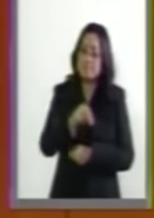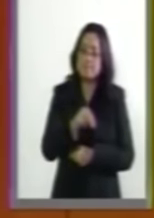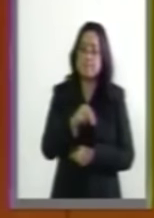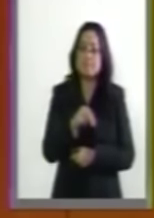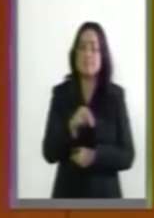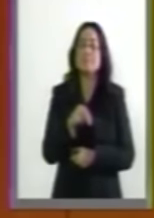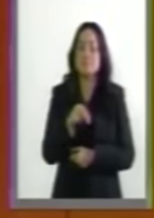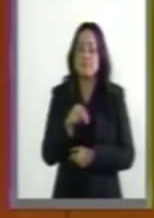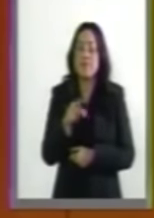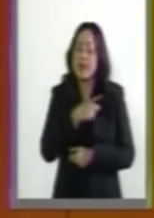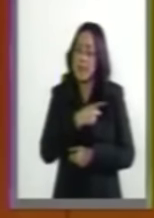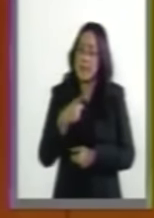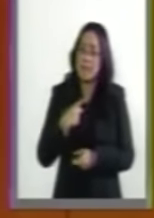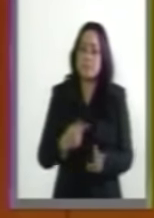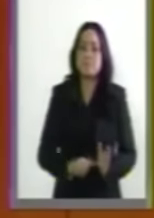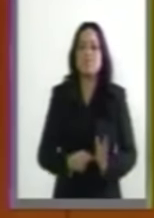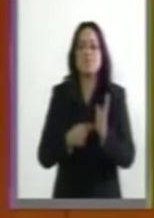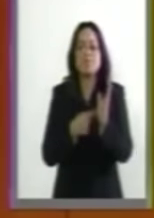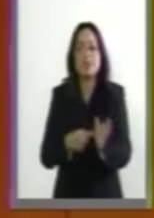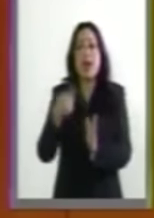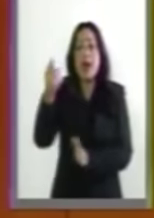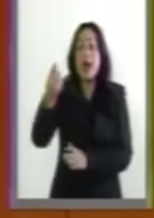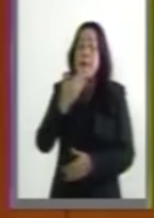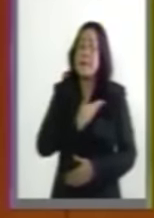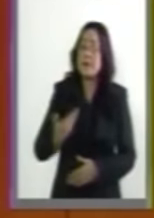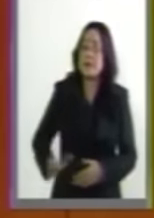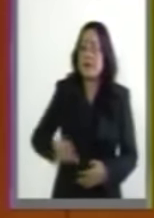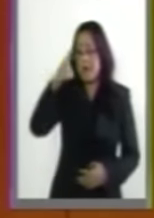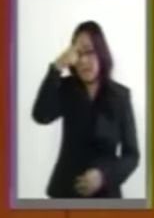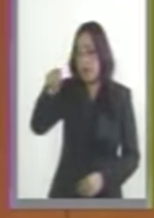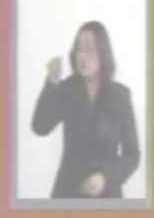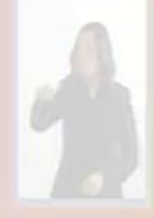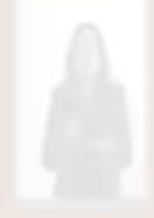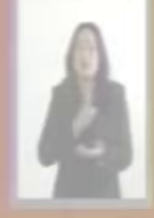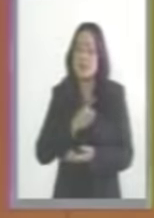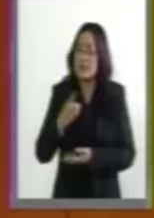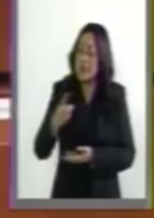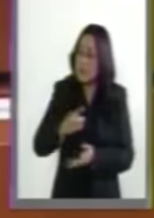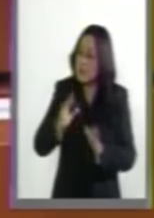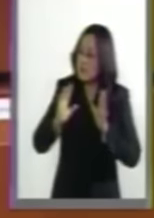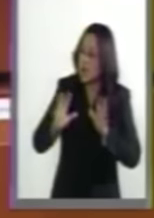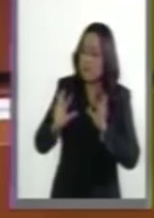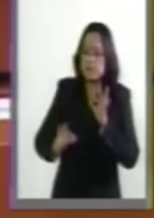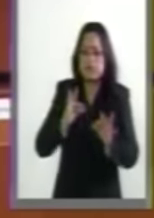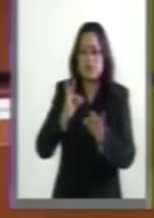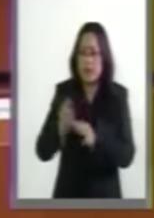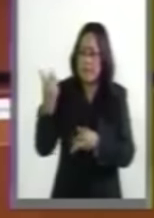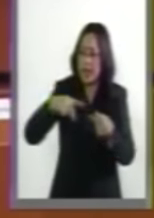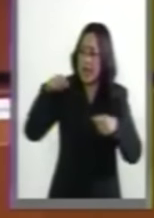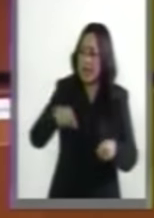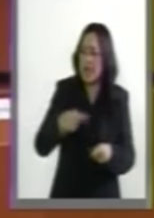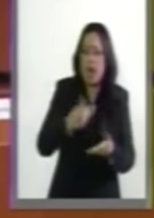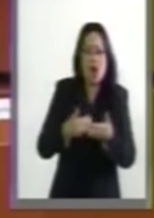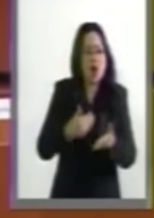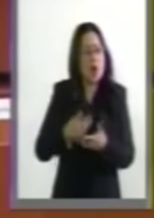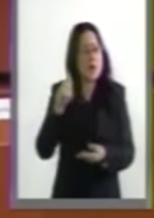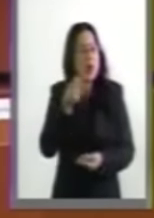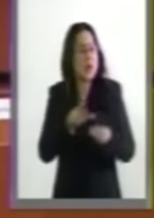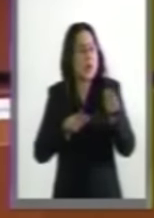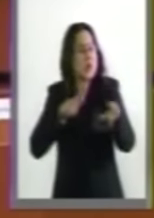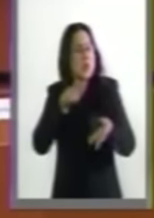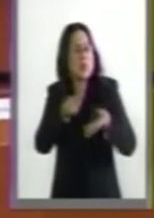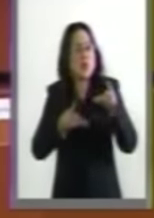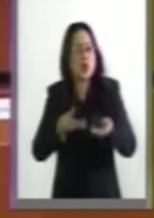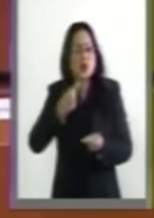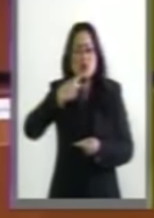Hay que decirle al presidente que está entregando el país y no estar aquí de obsequiosos, ignorantes,